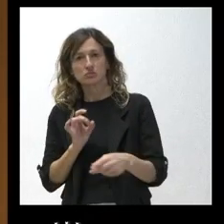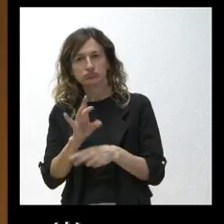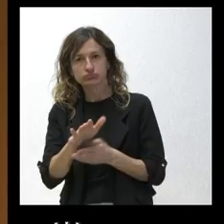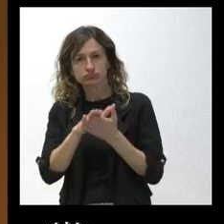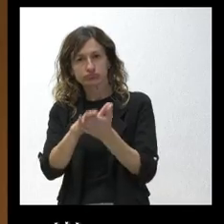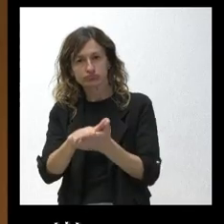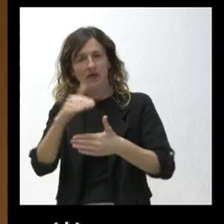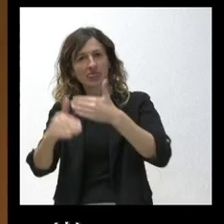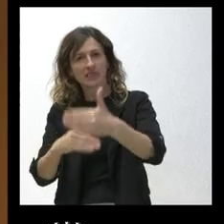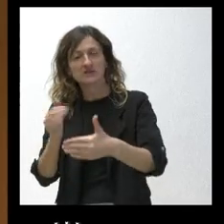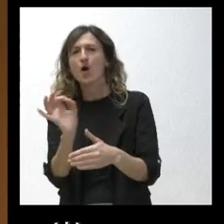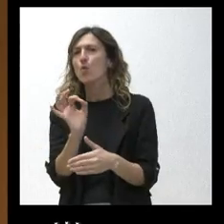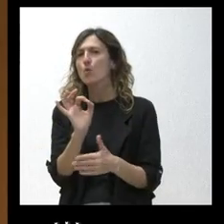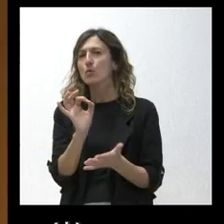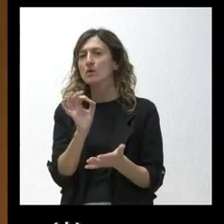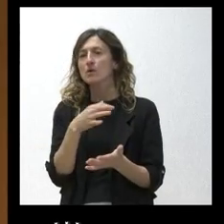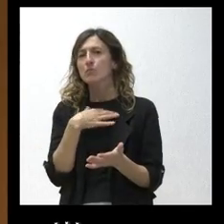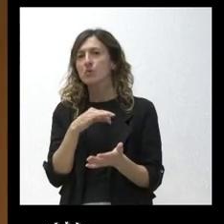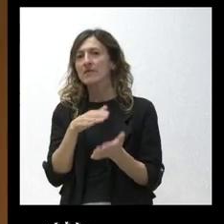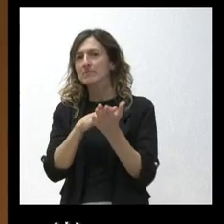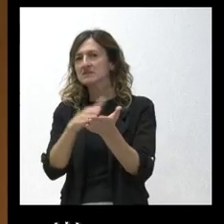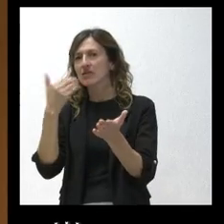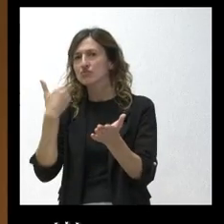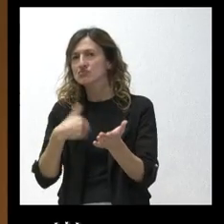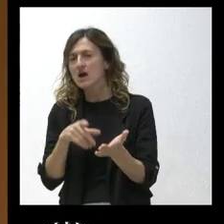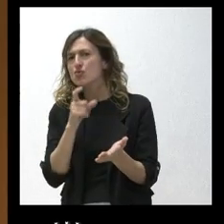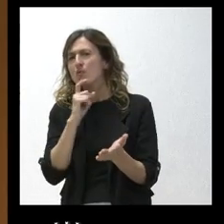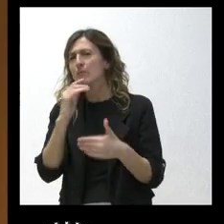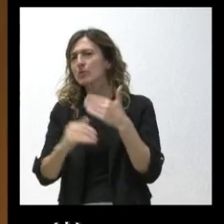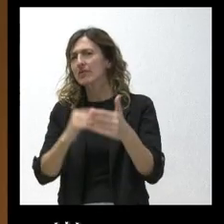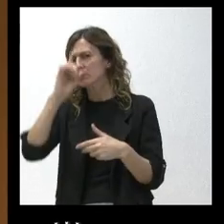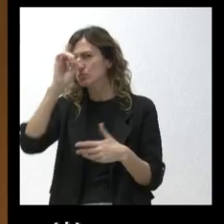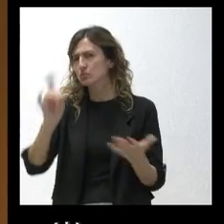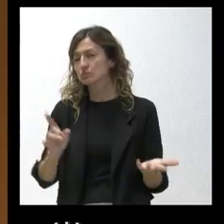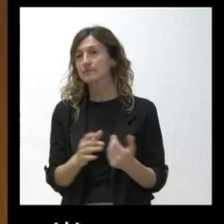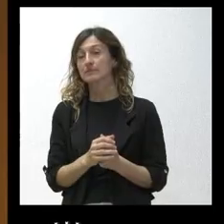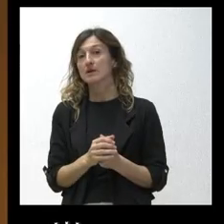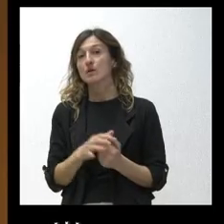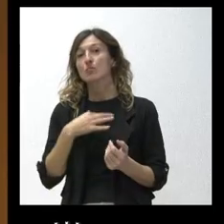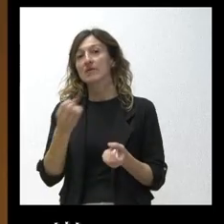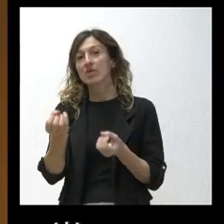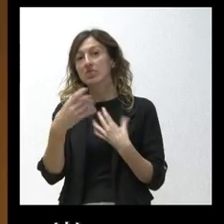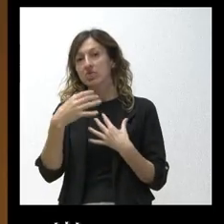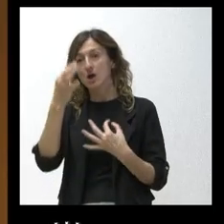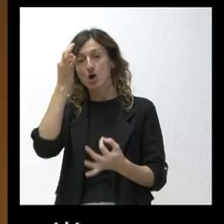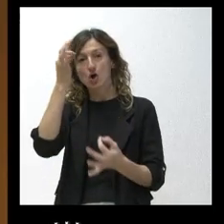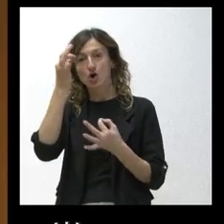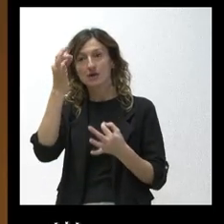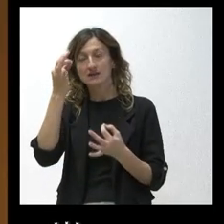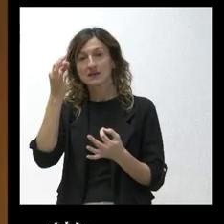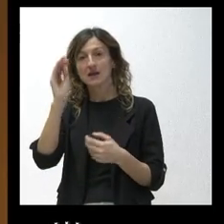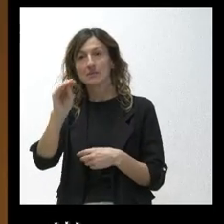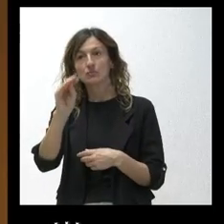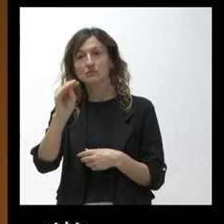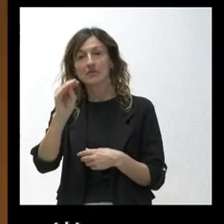etcétera o podrían darlo por presentado no sé cuál es el procedimiento y si nos puede concretar se lo planteaba antes pero no ha ido más